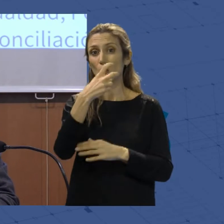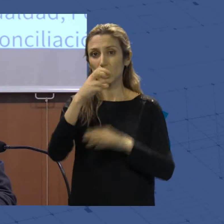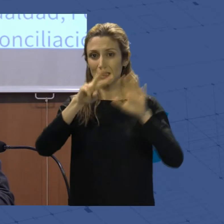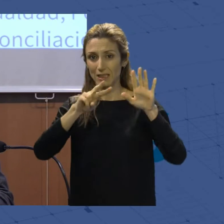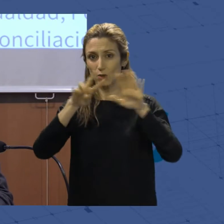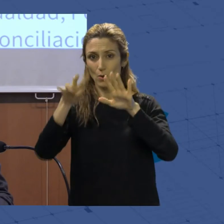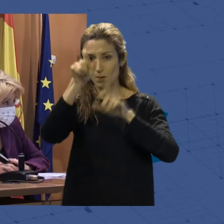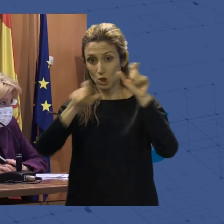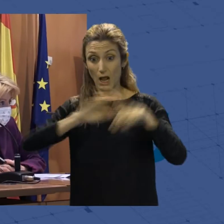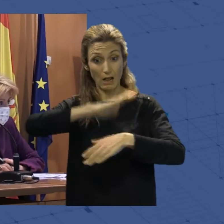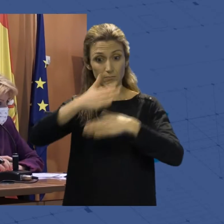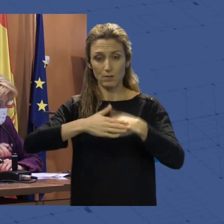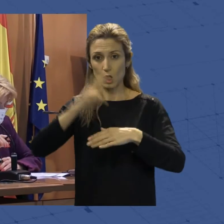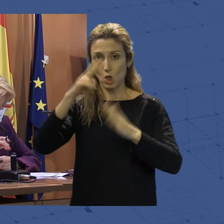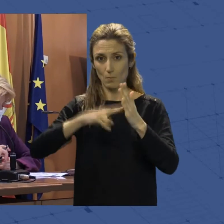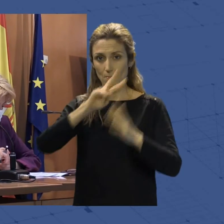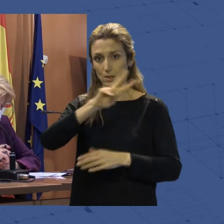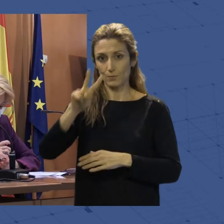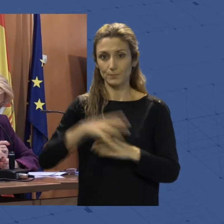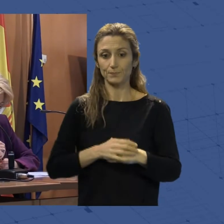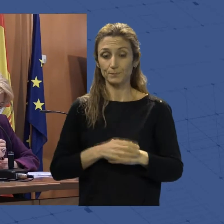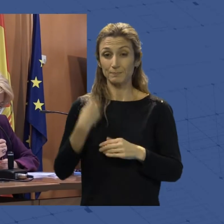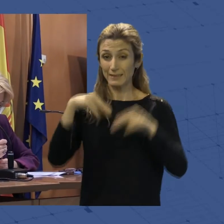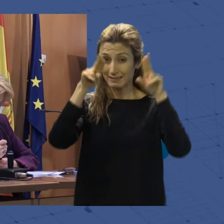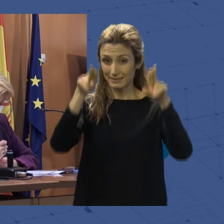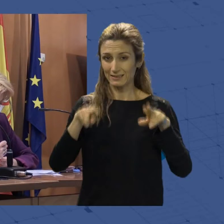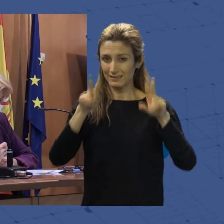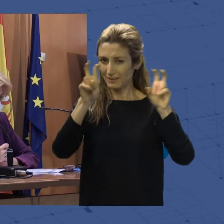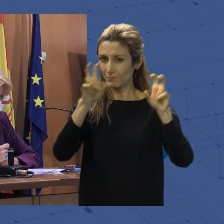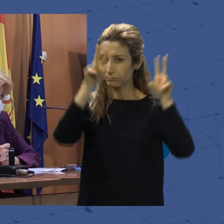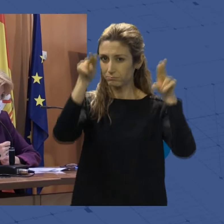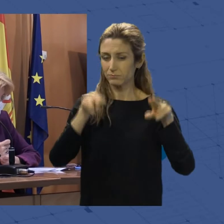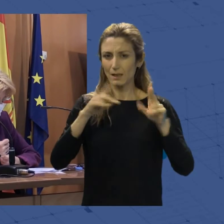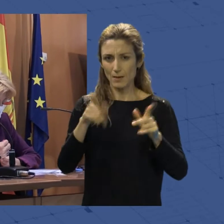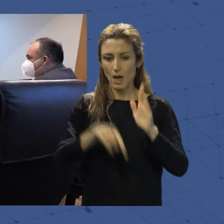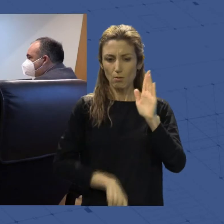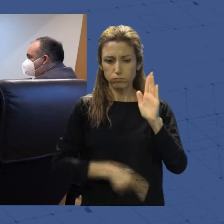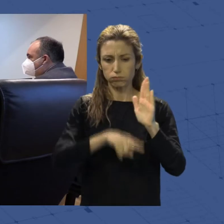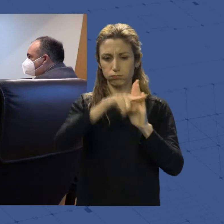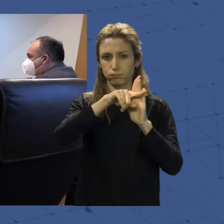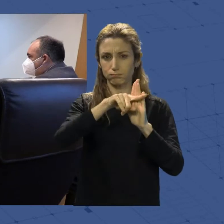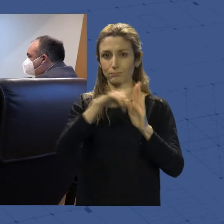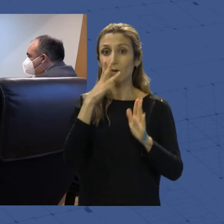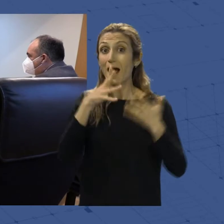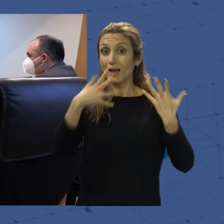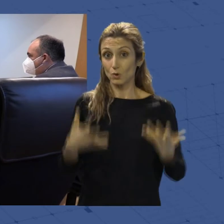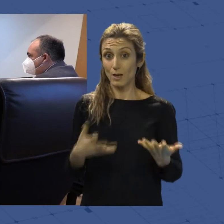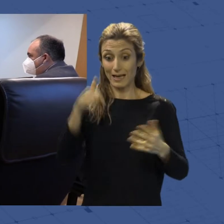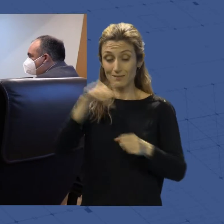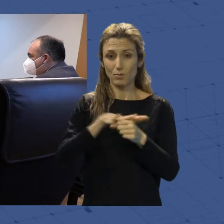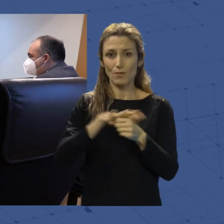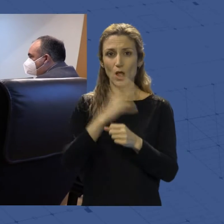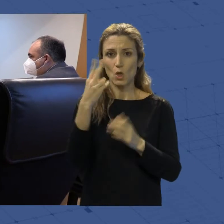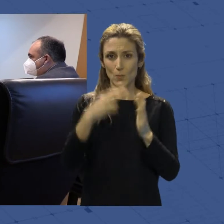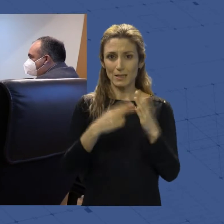cierre de 2021. En cuanto a las residencias, también se han reducido las listas de espera. En la actualidad tienen en nuestra provincia 2